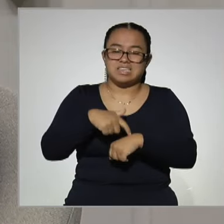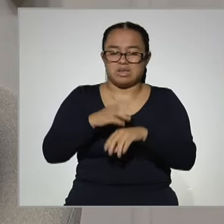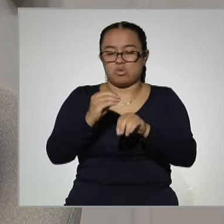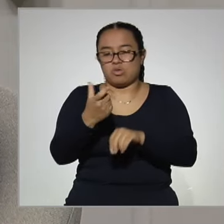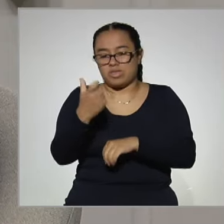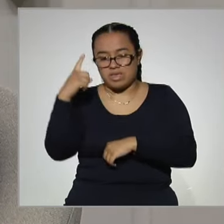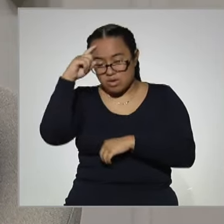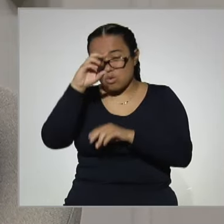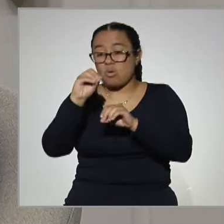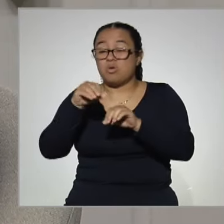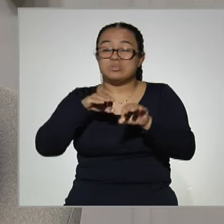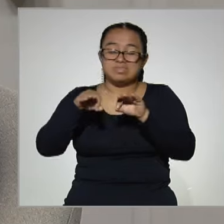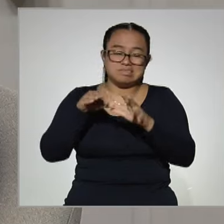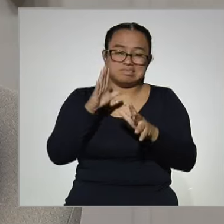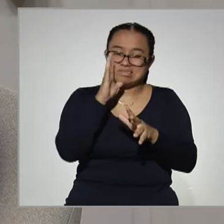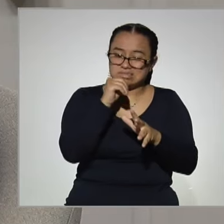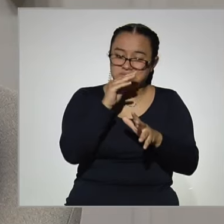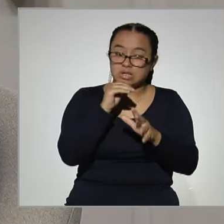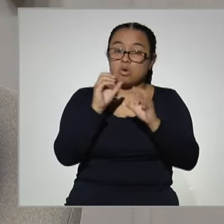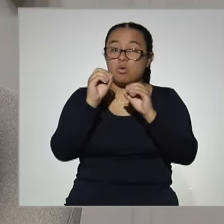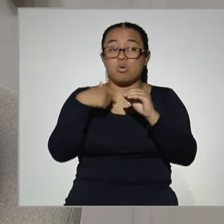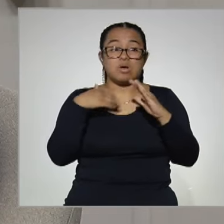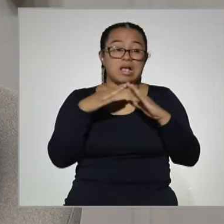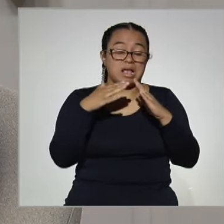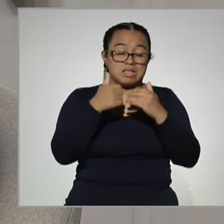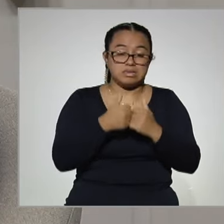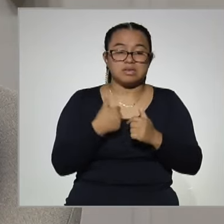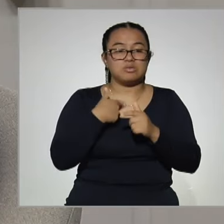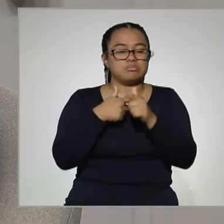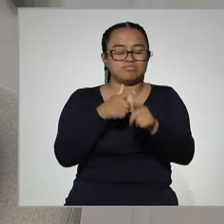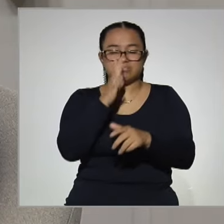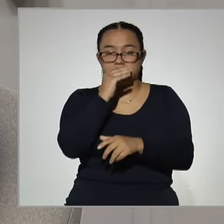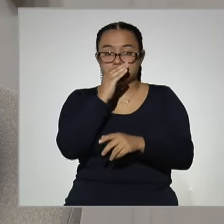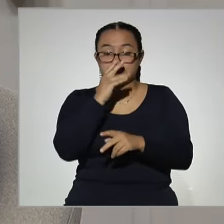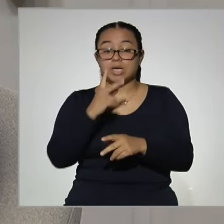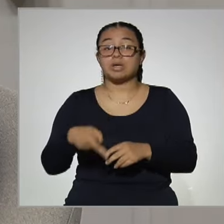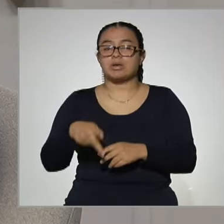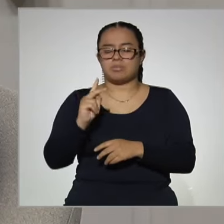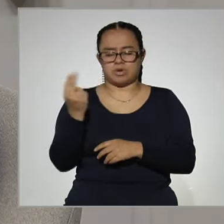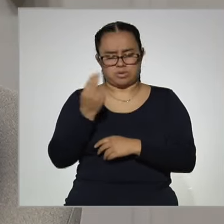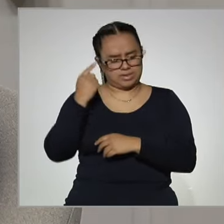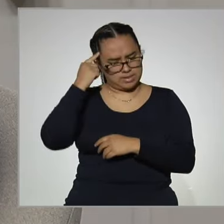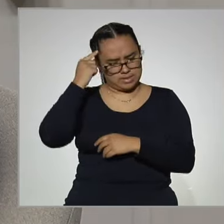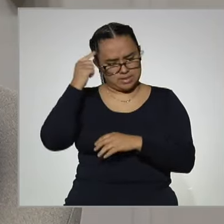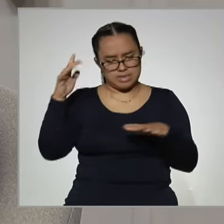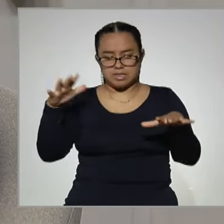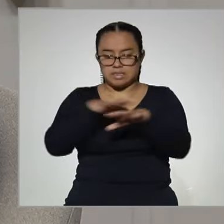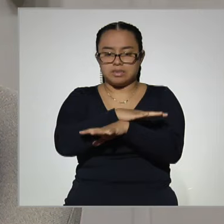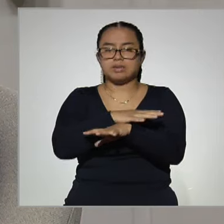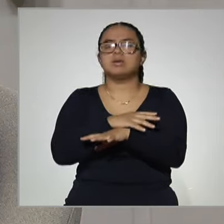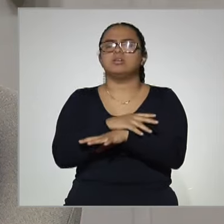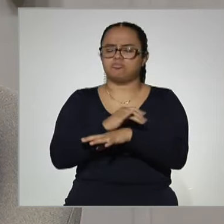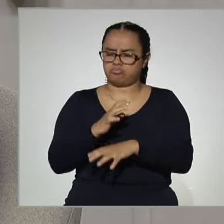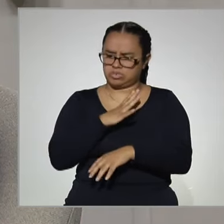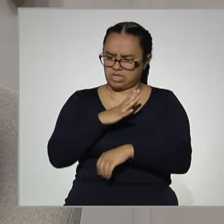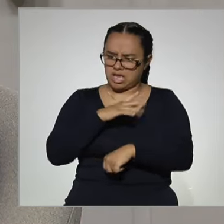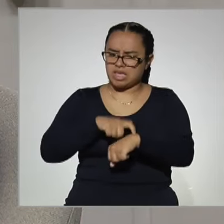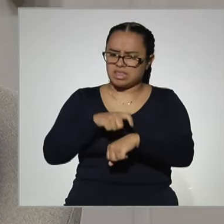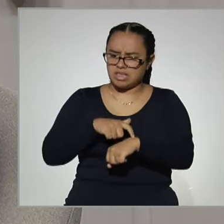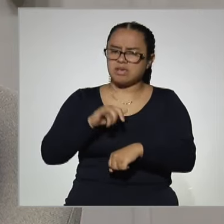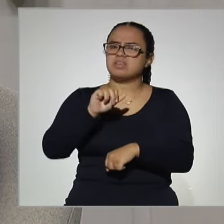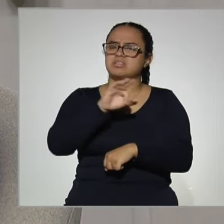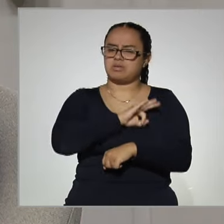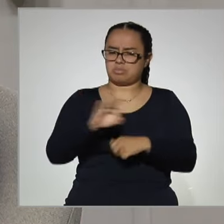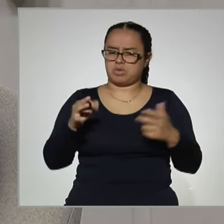otra vez por trabajo o por dedicarme al hogar nunca lo he podido continuar. Pero es cosa de cambiar la mentalidad y decir, sí da tiempo, sí hay